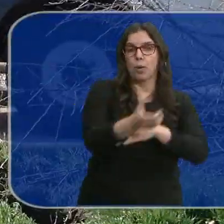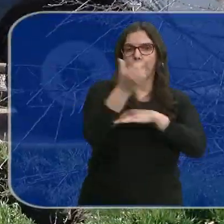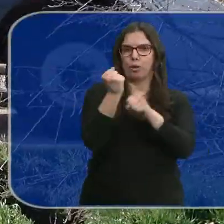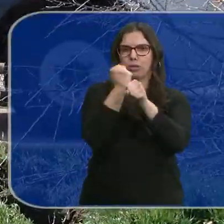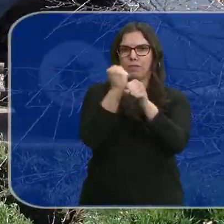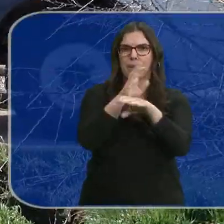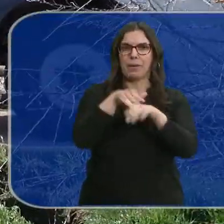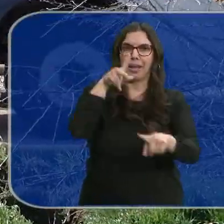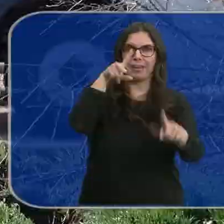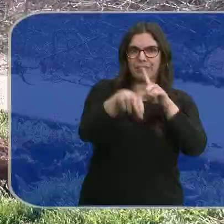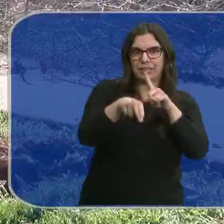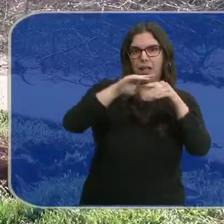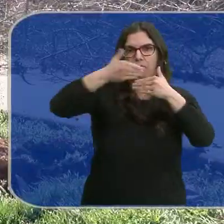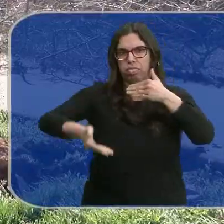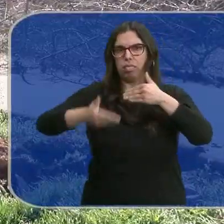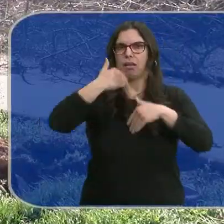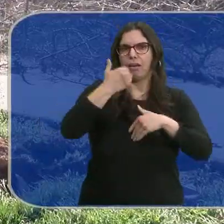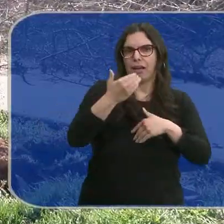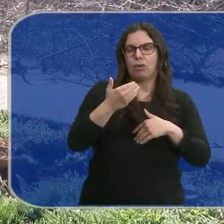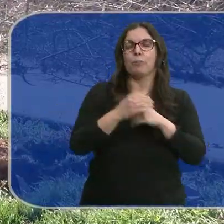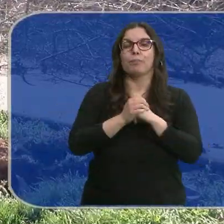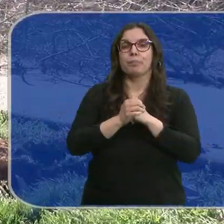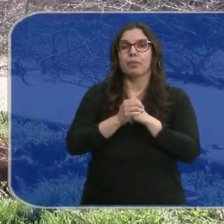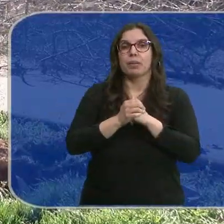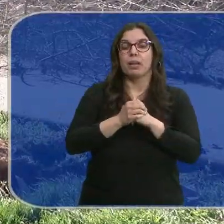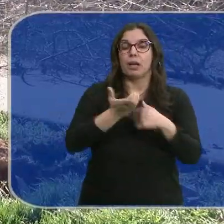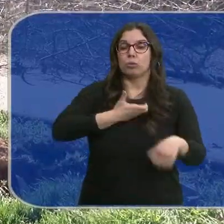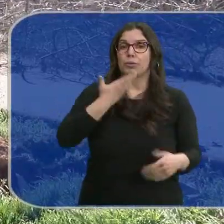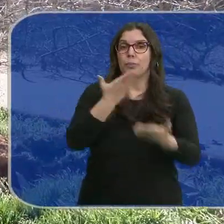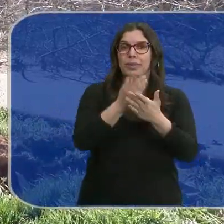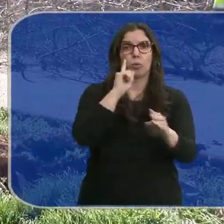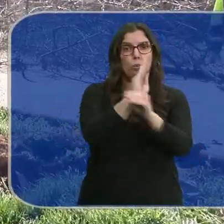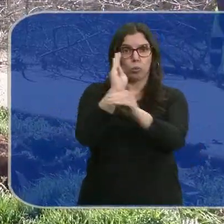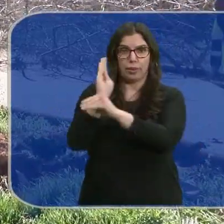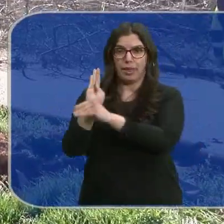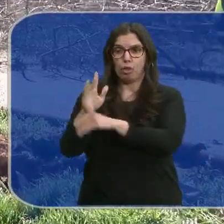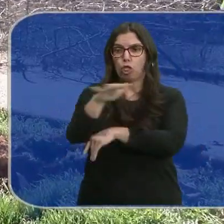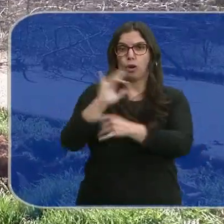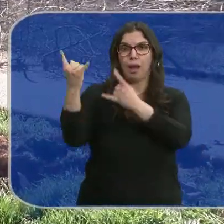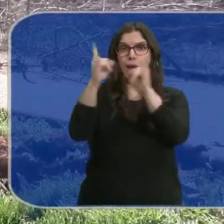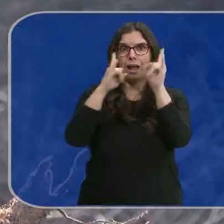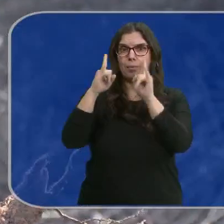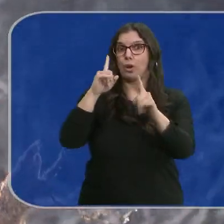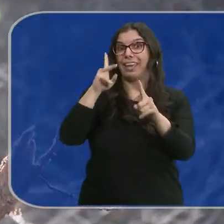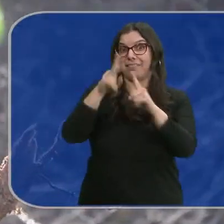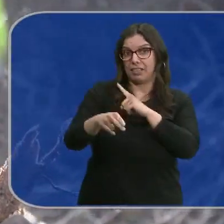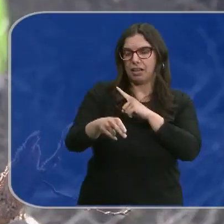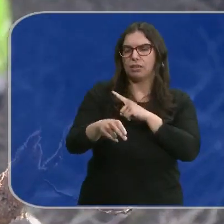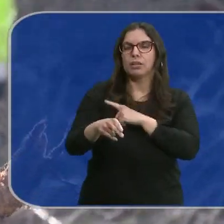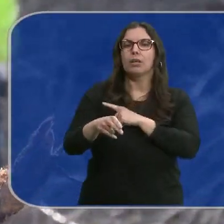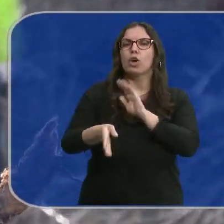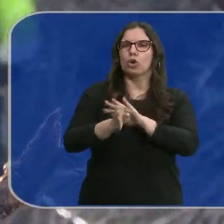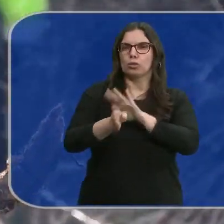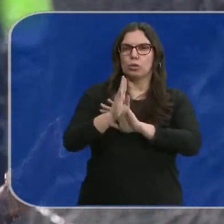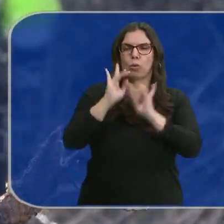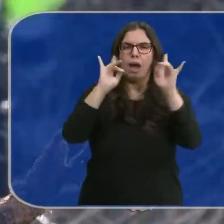desprendimientos en fachadas y algún revestimiento. El ayuntamiento pide precaución y evitar zonas de arbolado continúa el aviso amarillo por